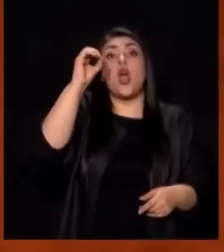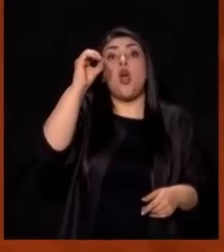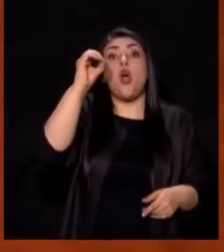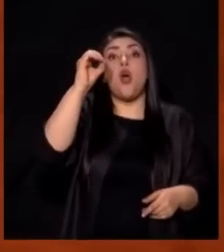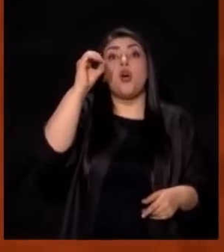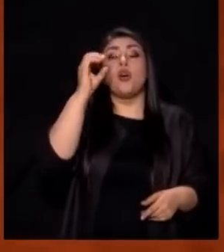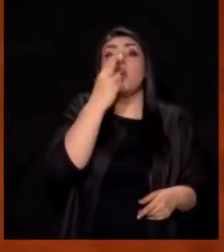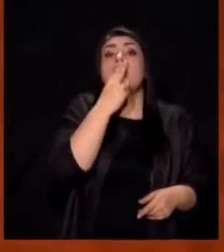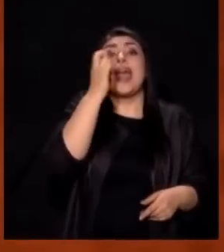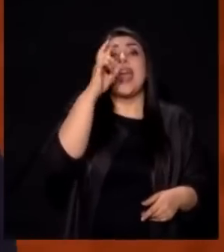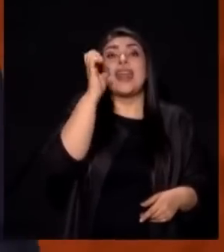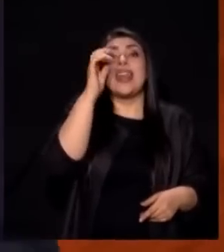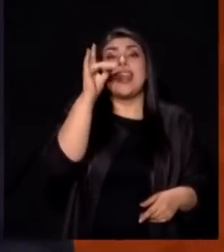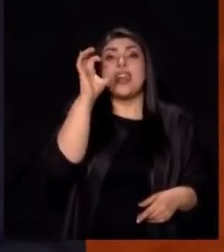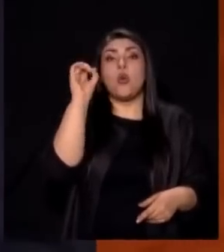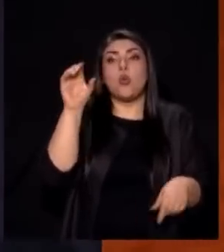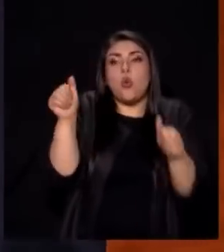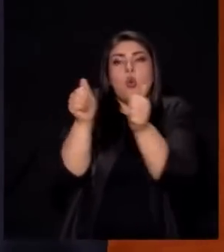Con él